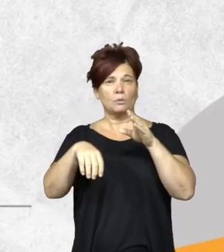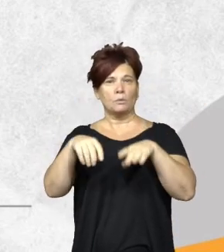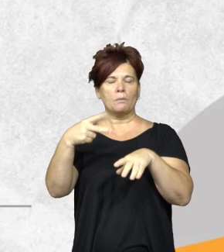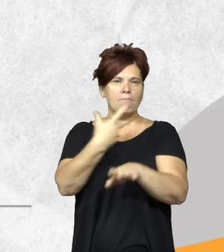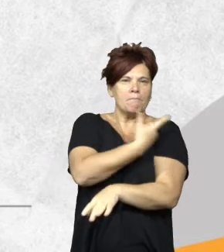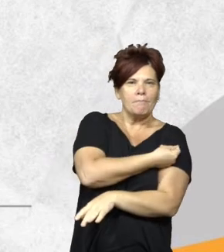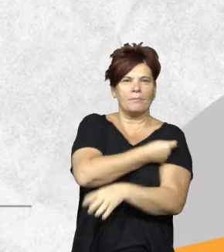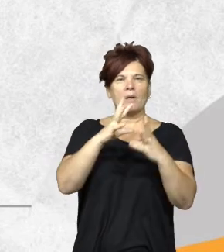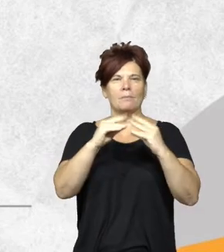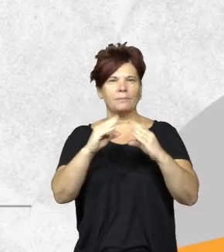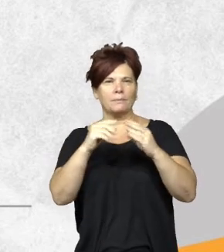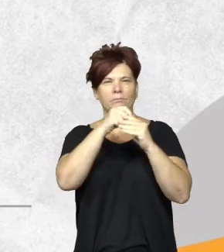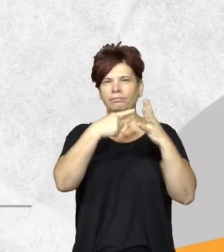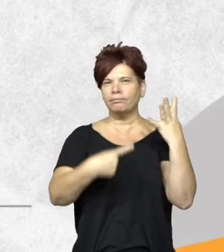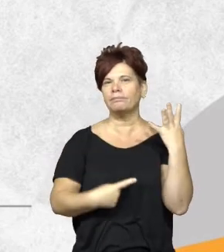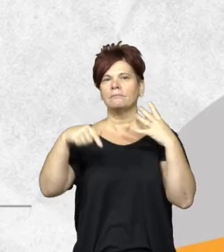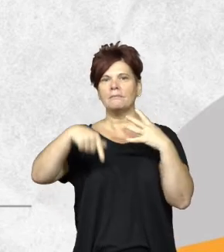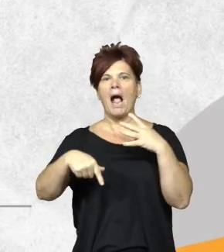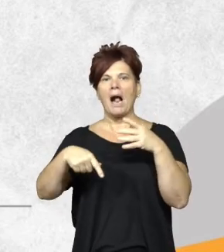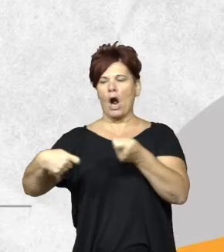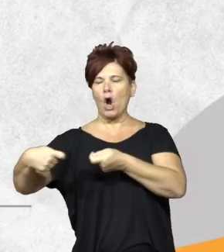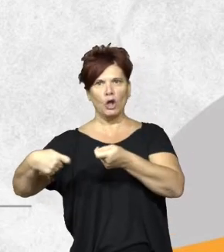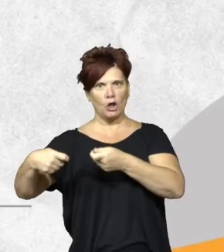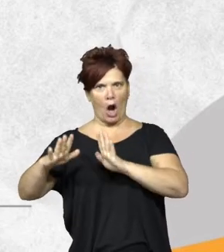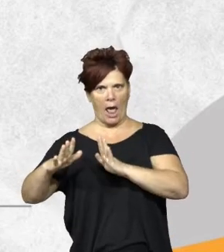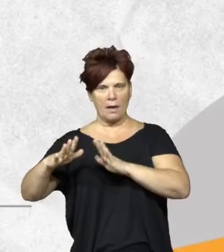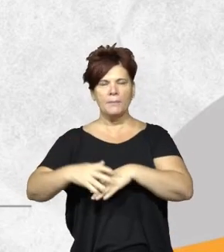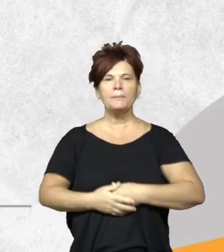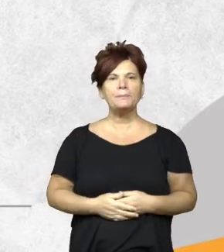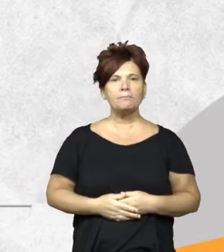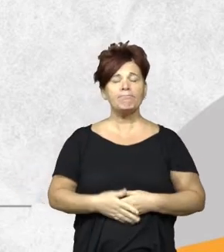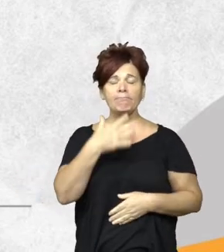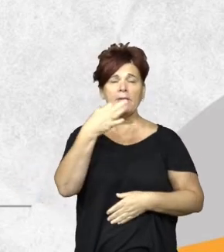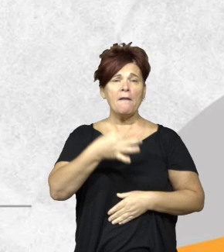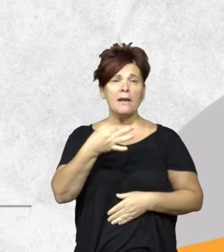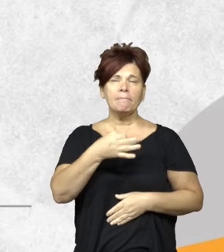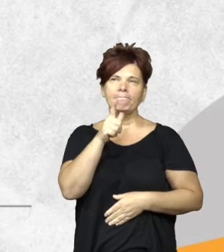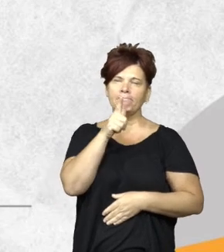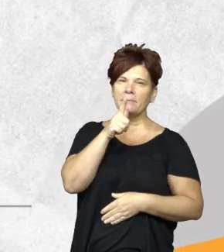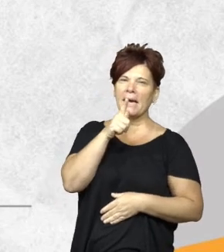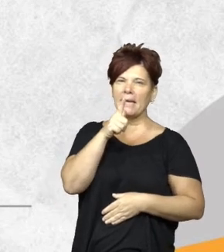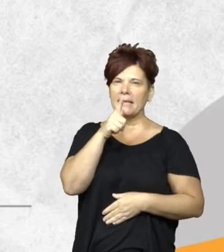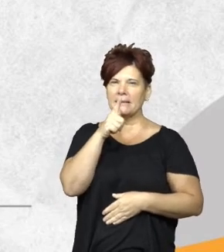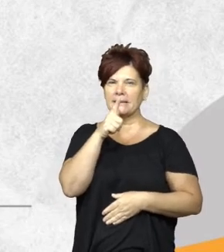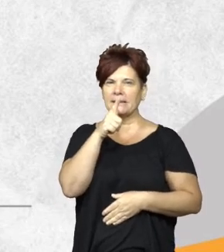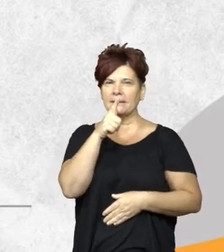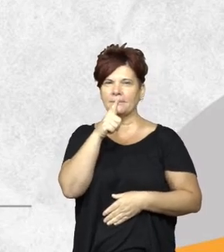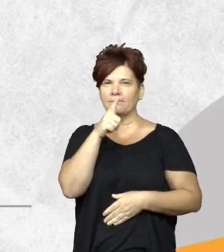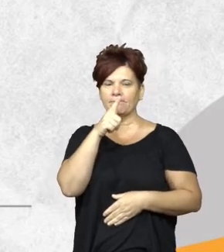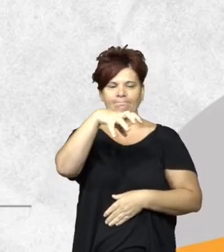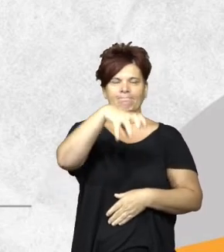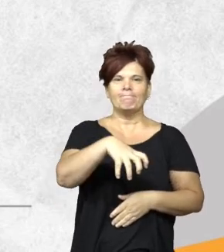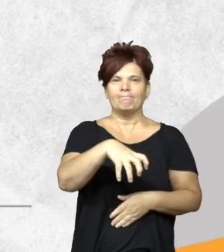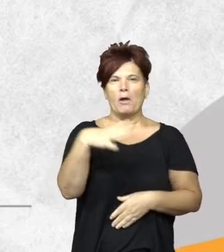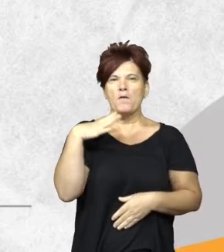se controla desde esta dirección. Realmente nos parece que nos quedó chica la Dirección de Evaluación Ambiental y